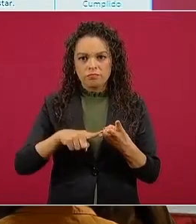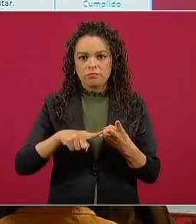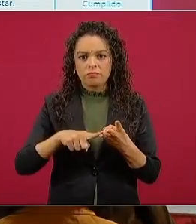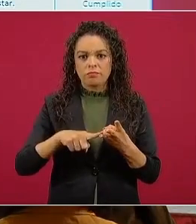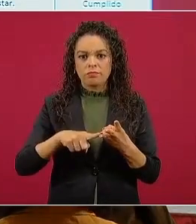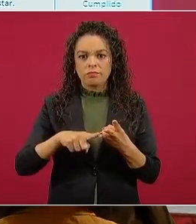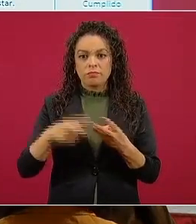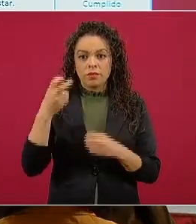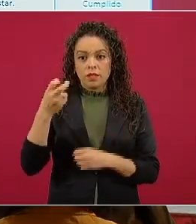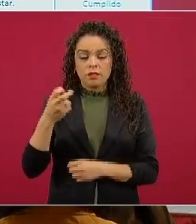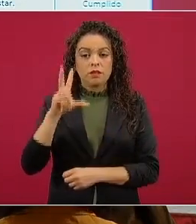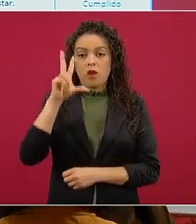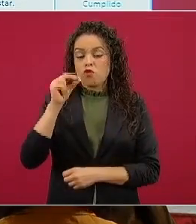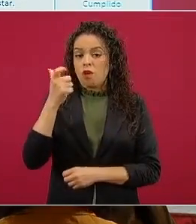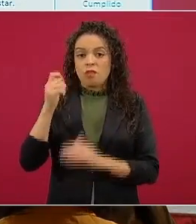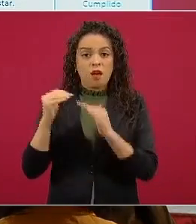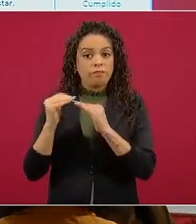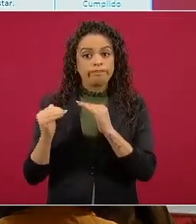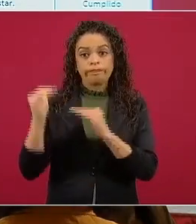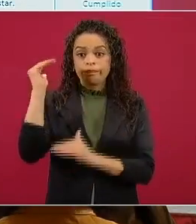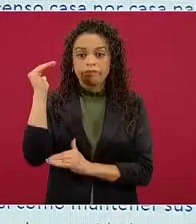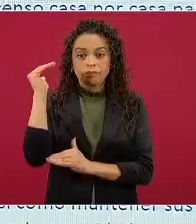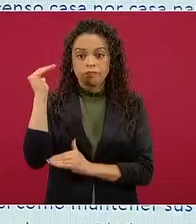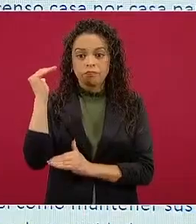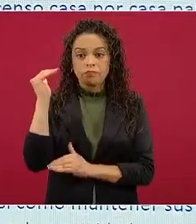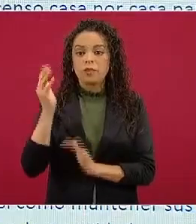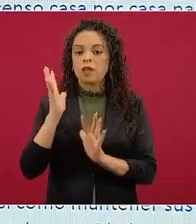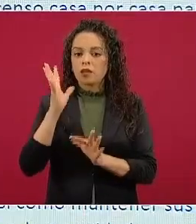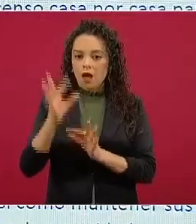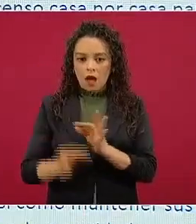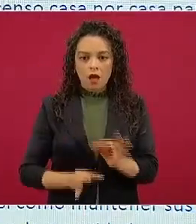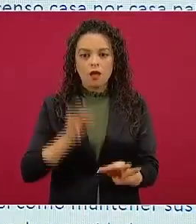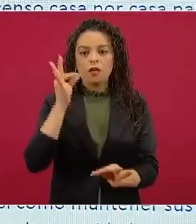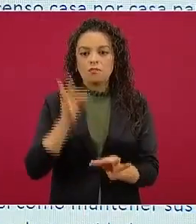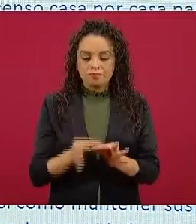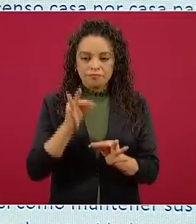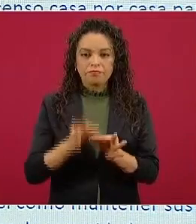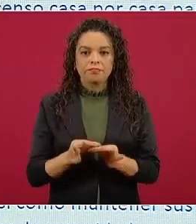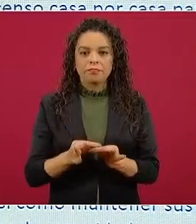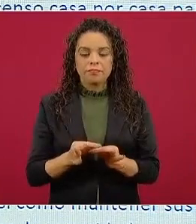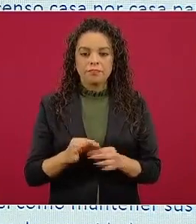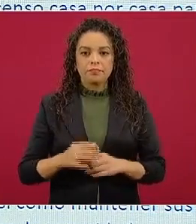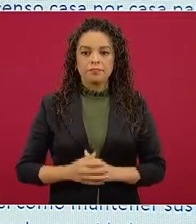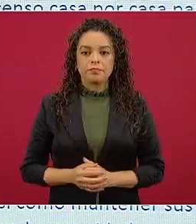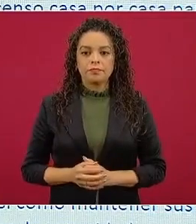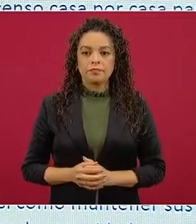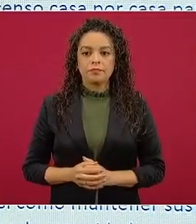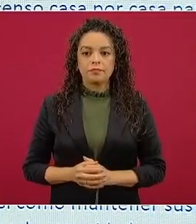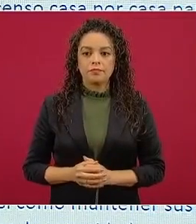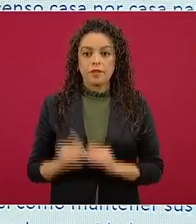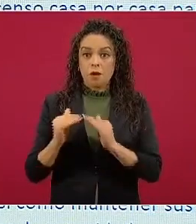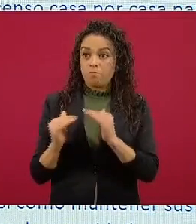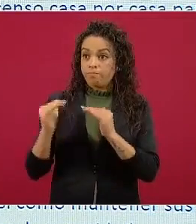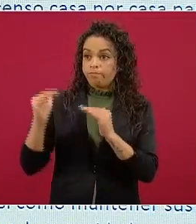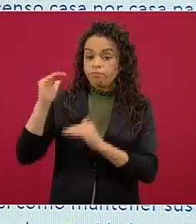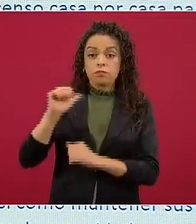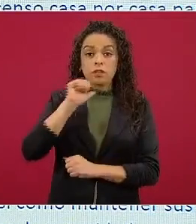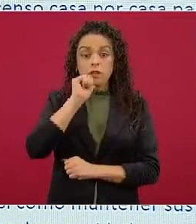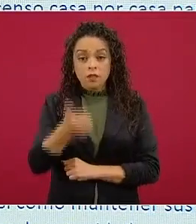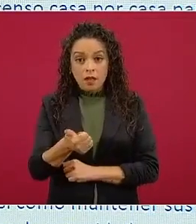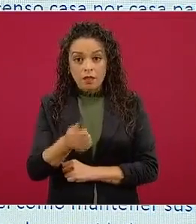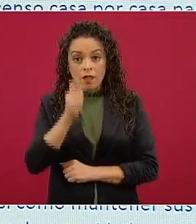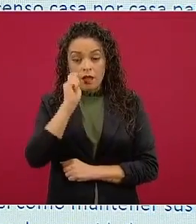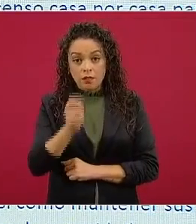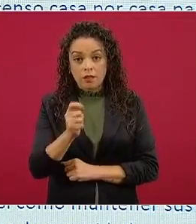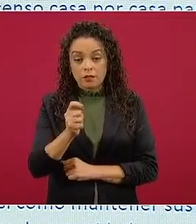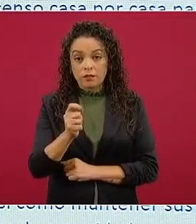del consumidor. Cumplido. No sólo no ha aumentado, en el caso de la gasolina y